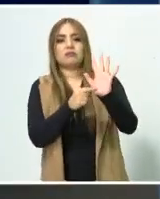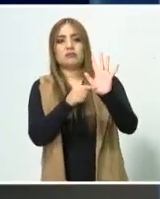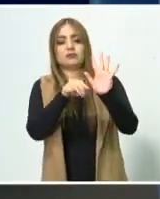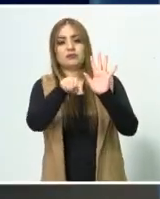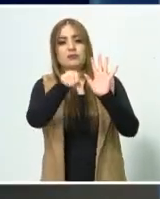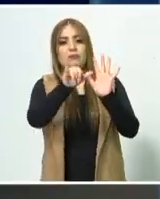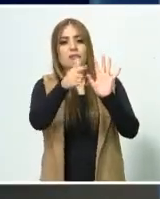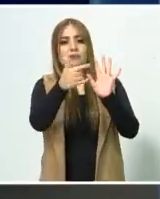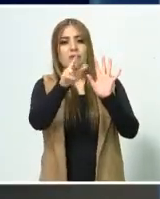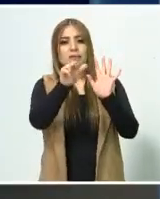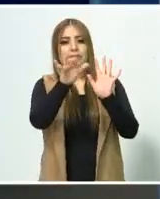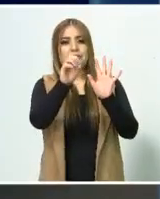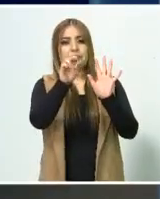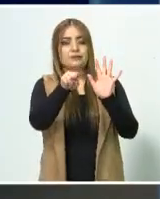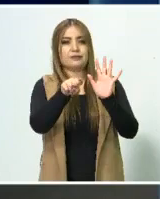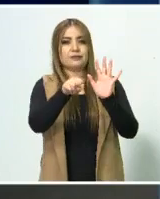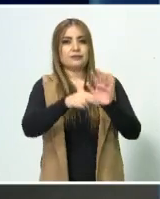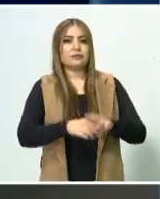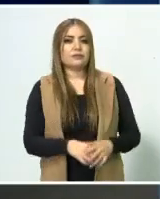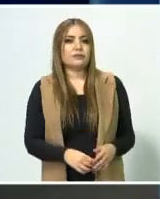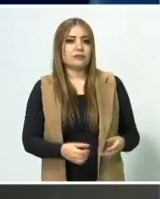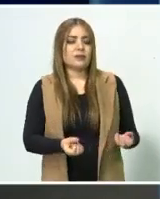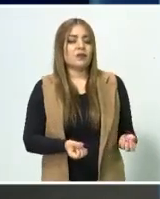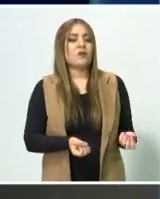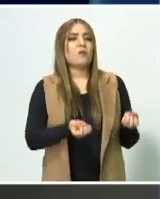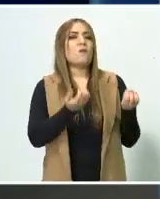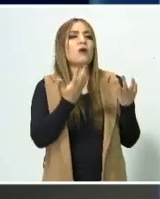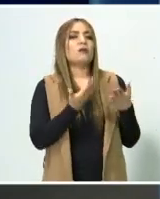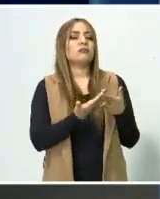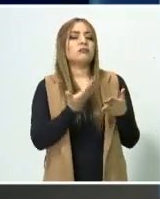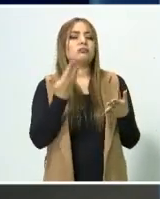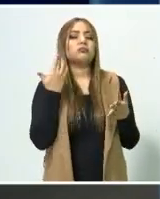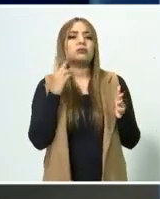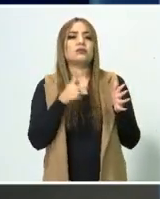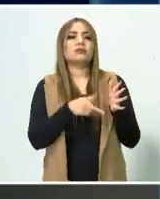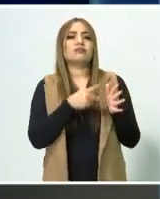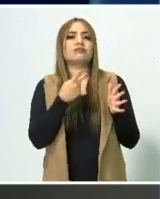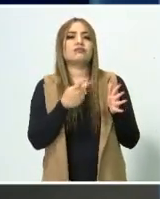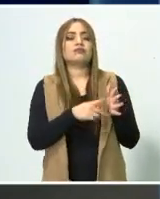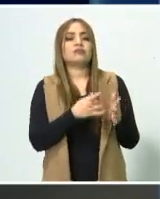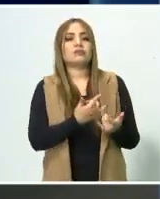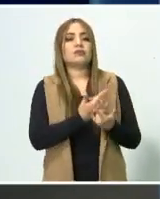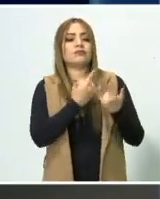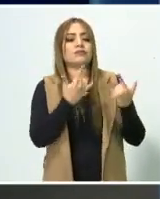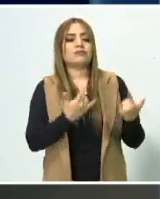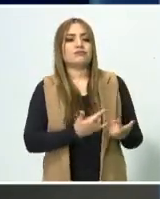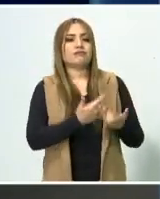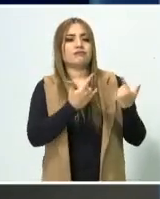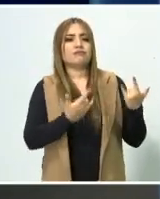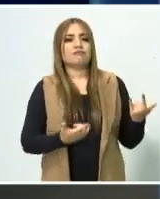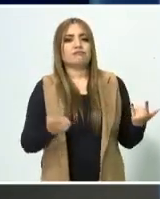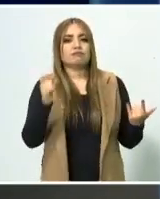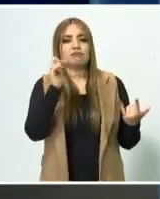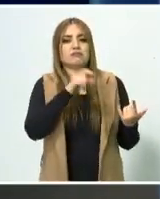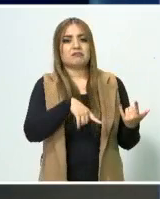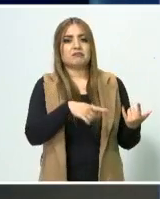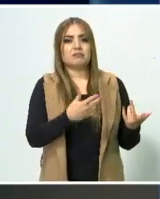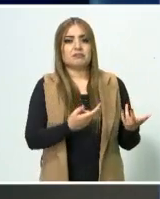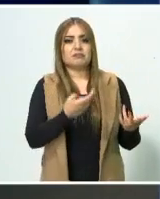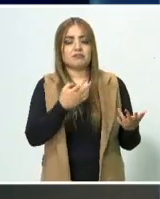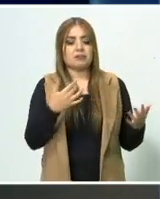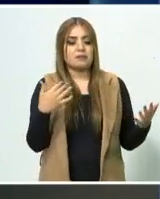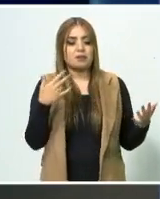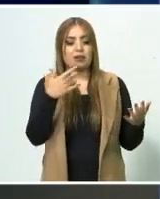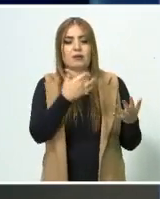¿Cuántas historias no están tejidas en toda esta horda